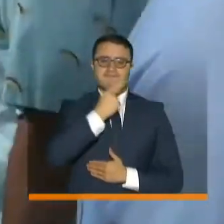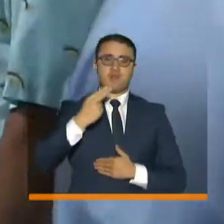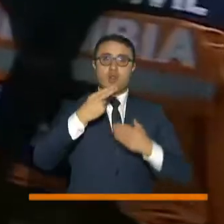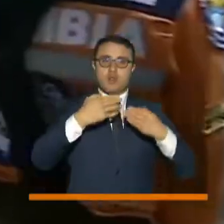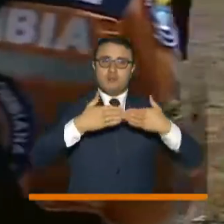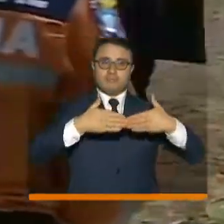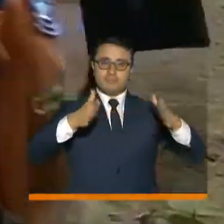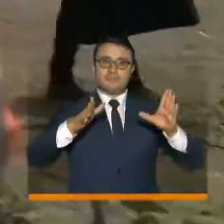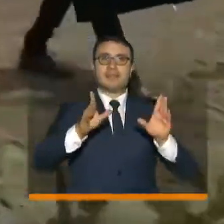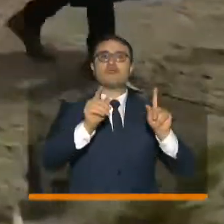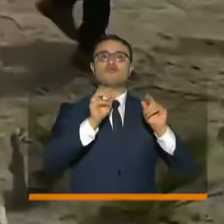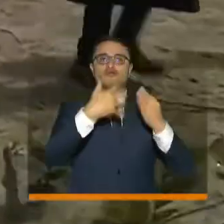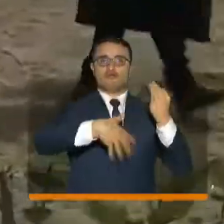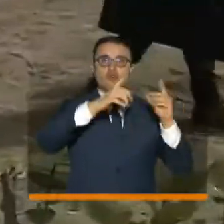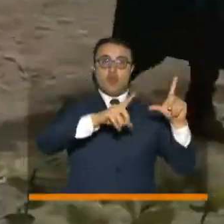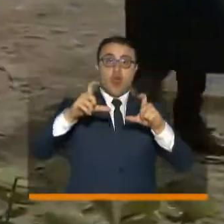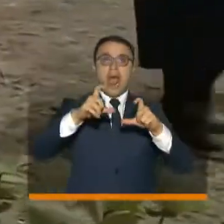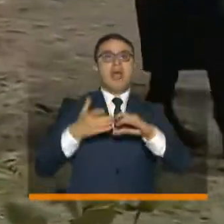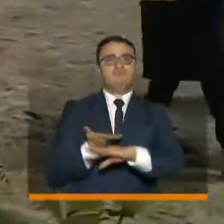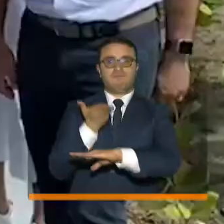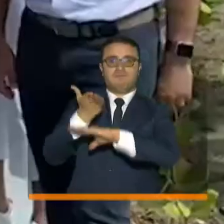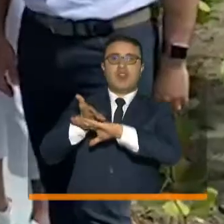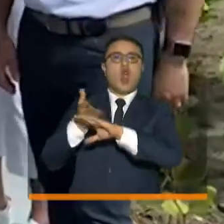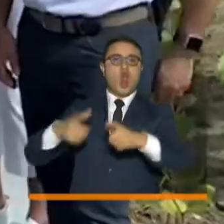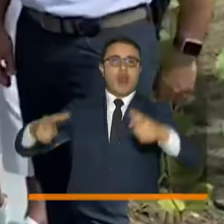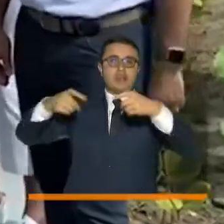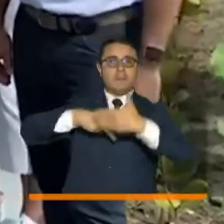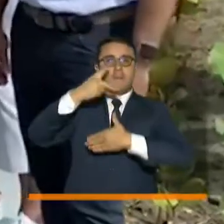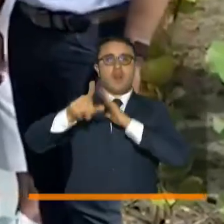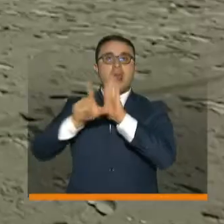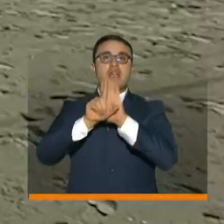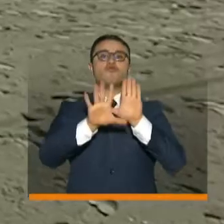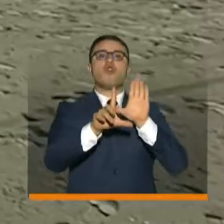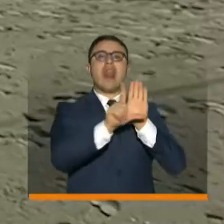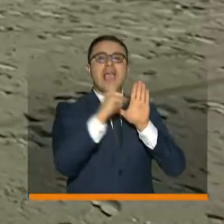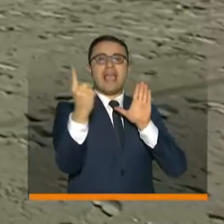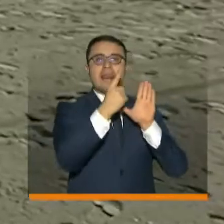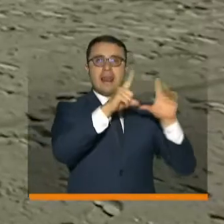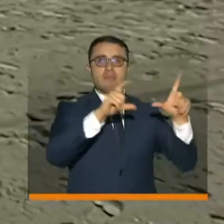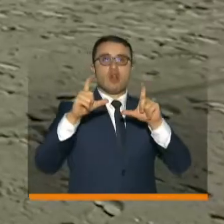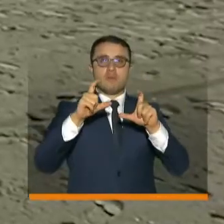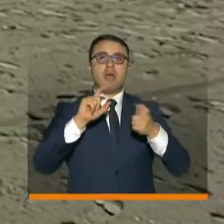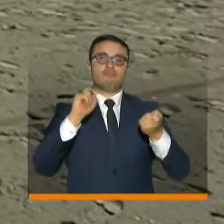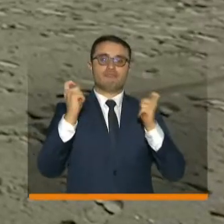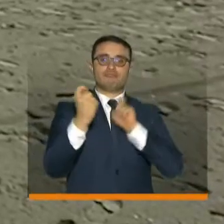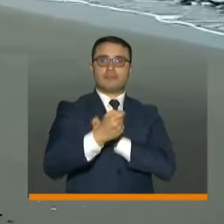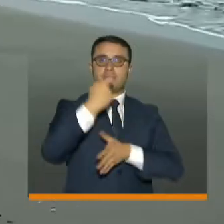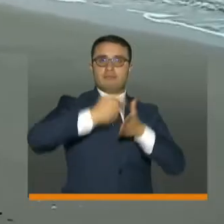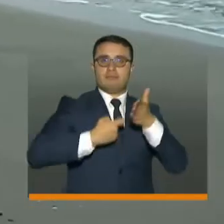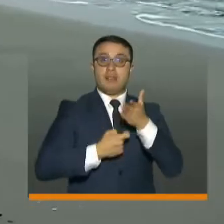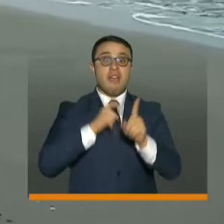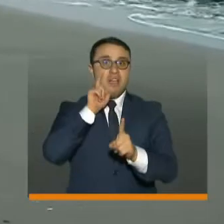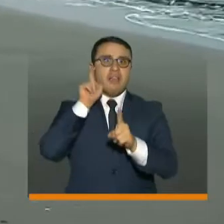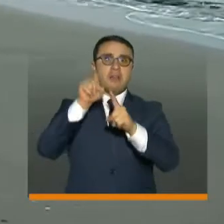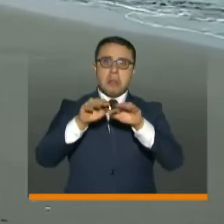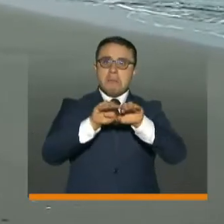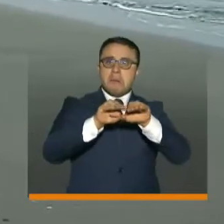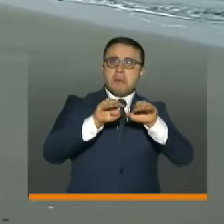turístico, radicó en el Congreso un proyecto de ley que modifica la Ley General del Turismo, no solo para reforzar la sostenibilidad,